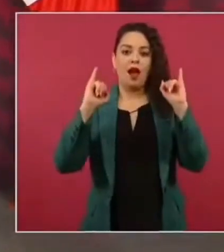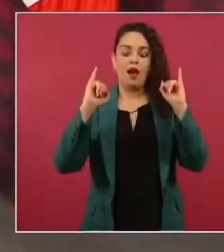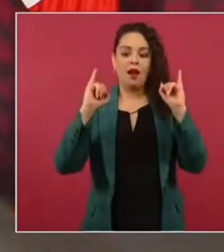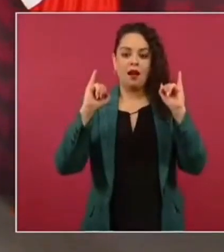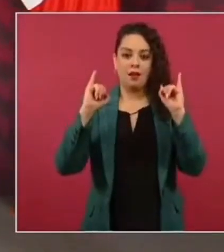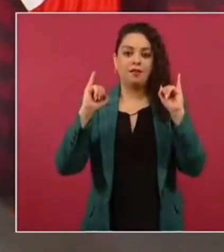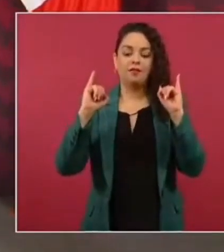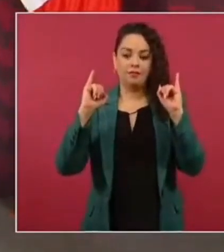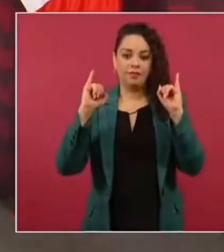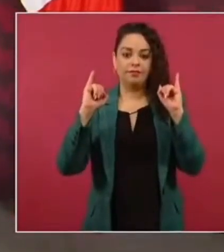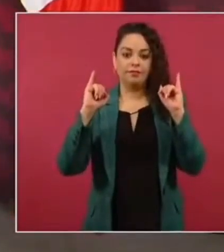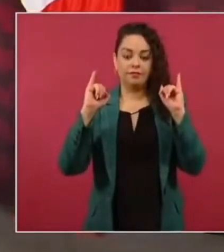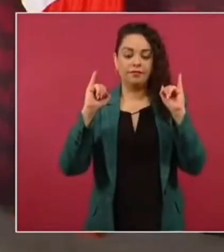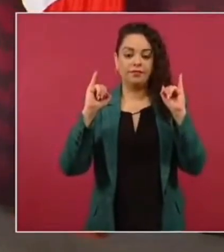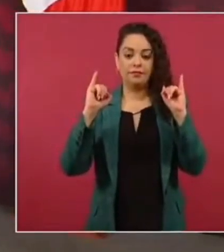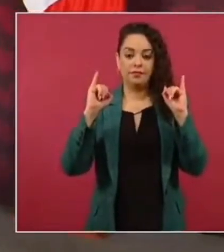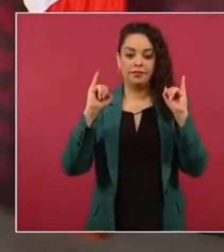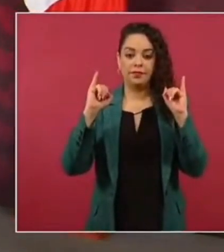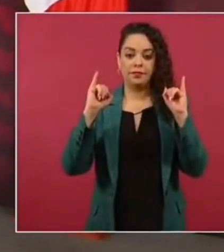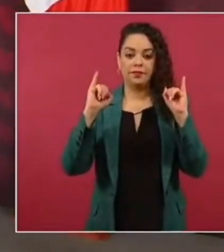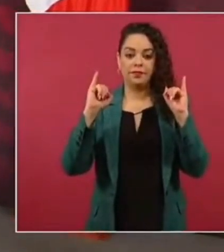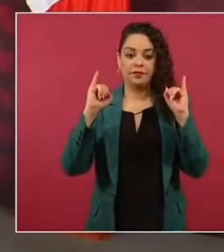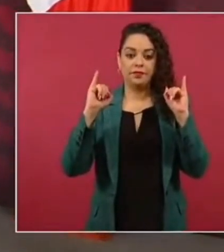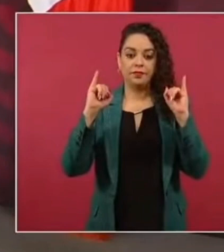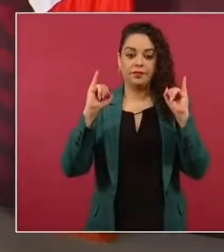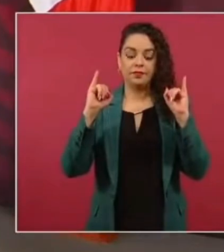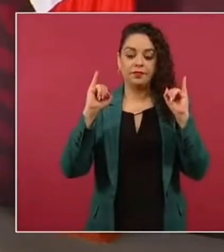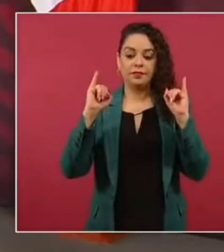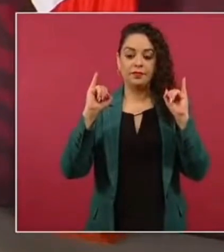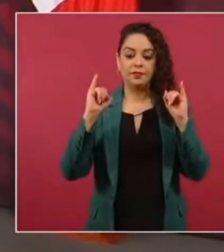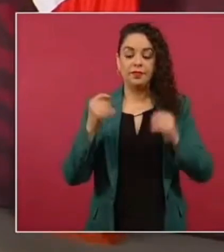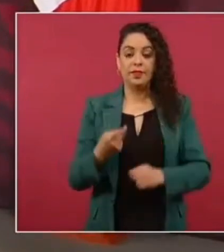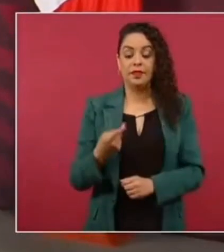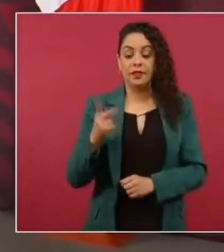realmente no